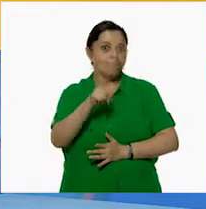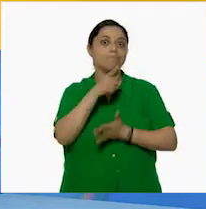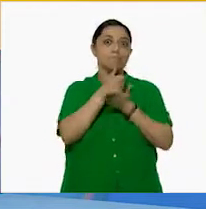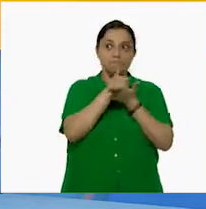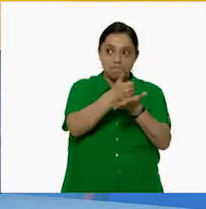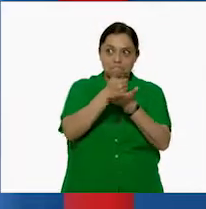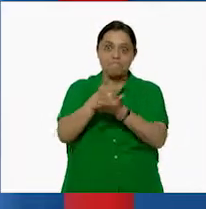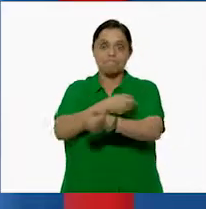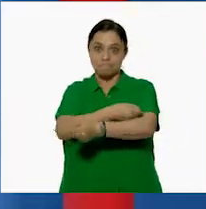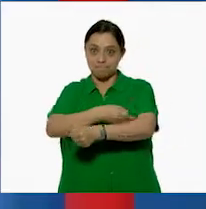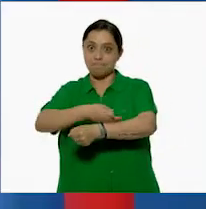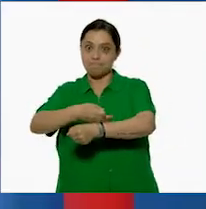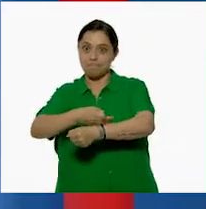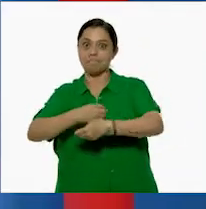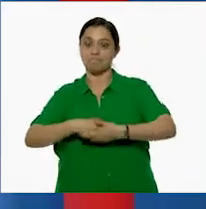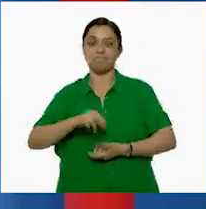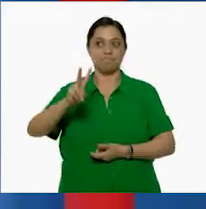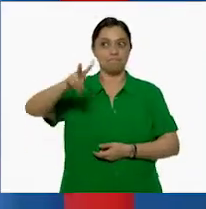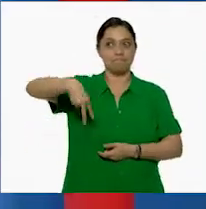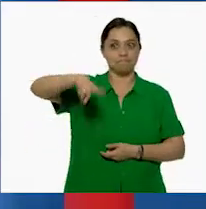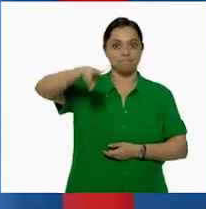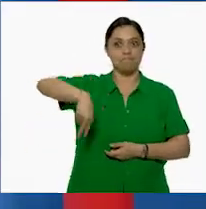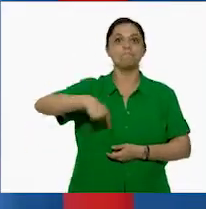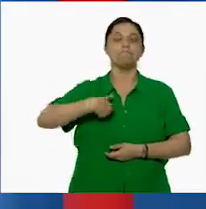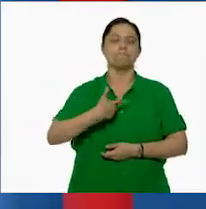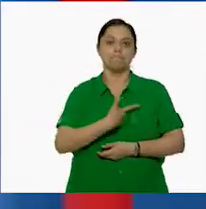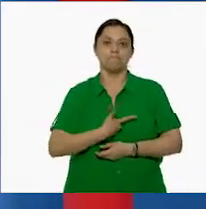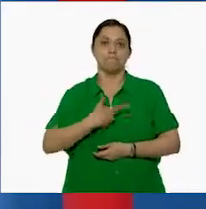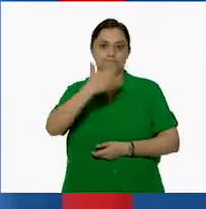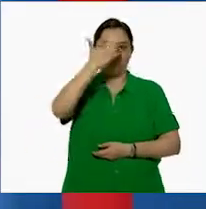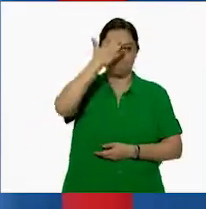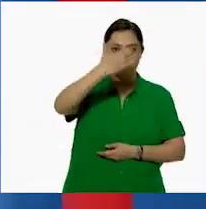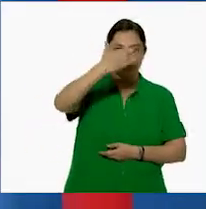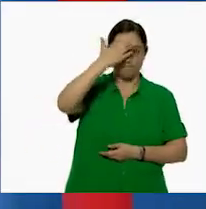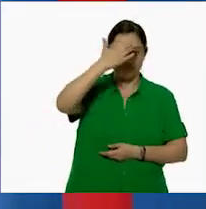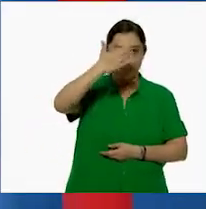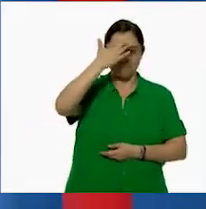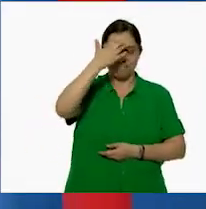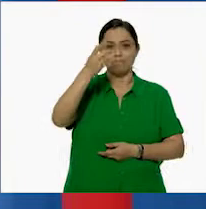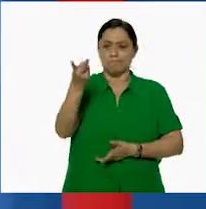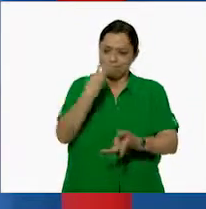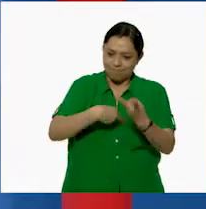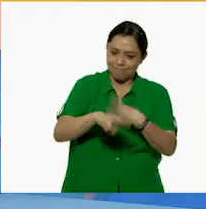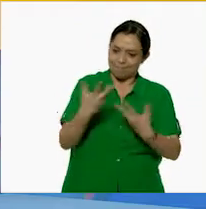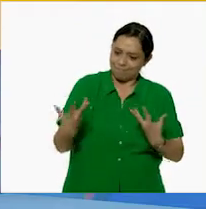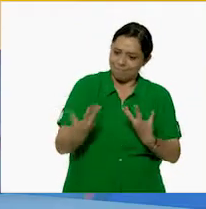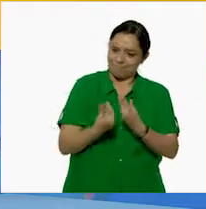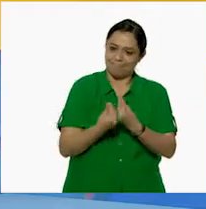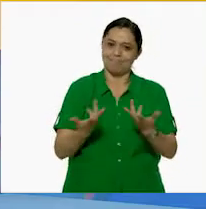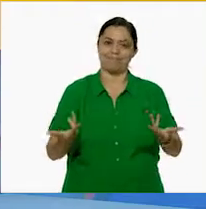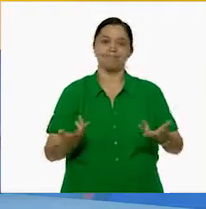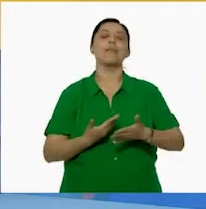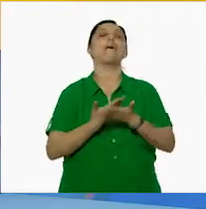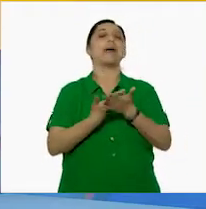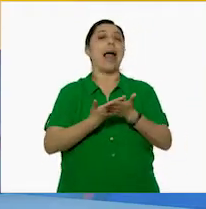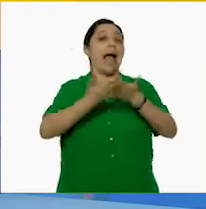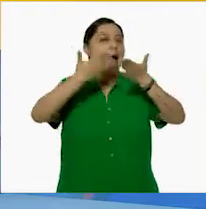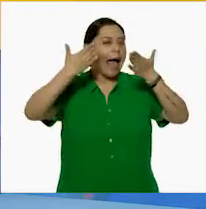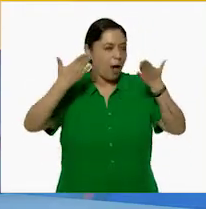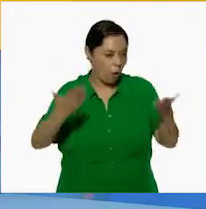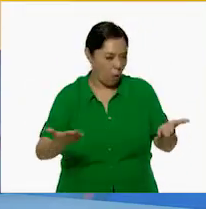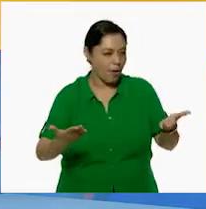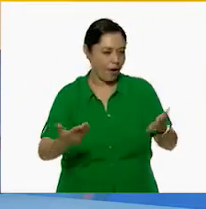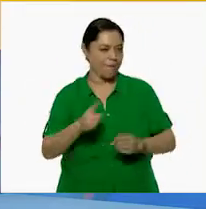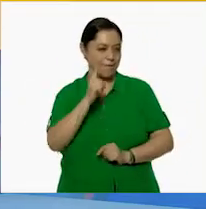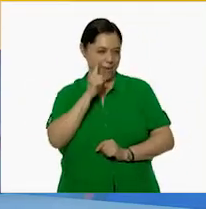su familia. La verdad es que sí. Qué gusto me da conocerla y que vengan nuestras clases. Jenny, quiero que ahora revisemos